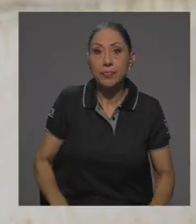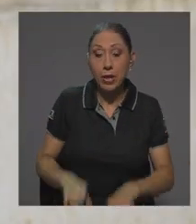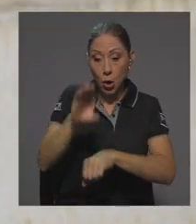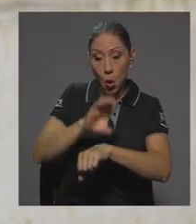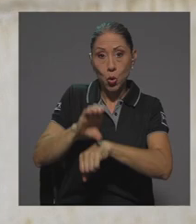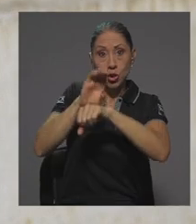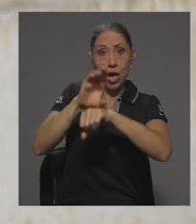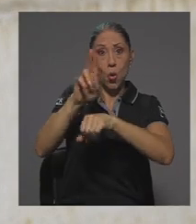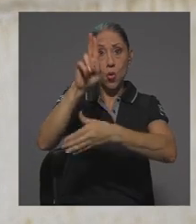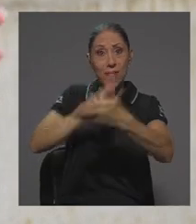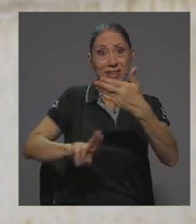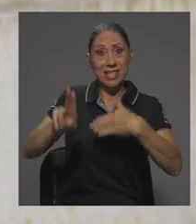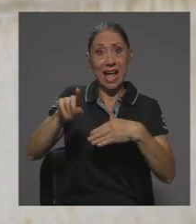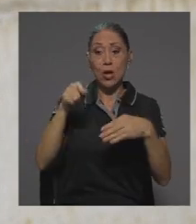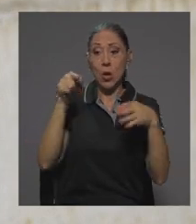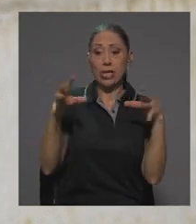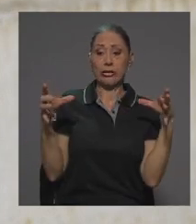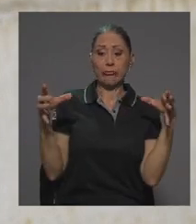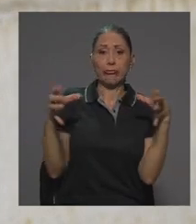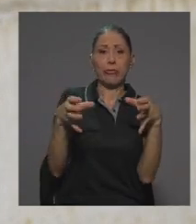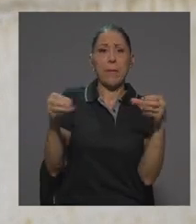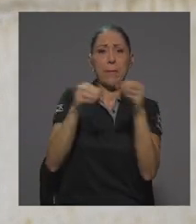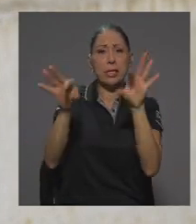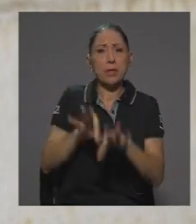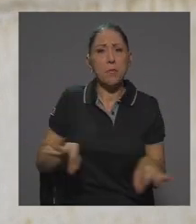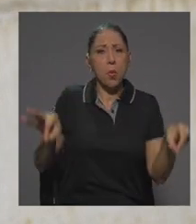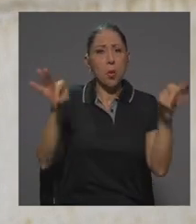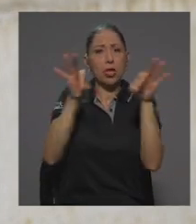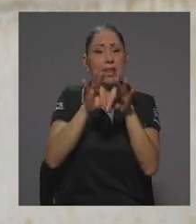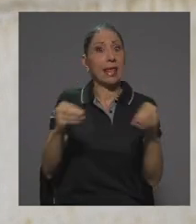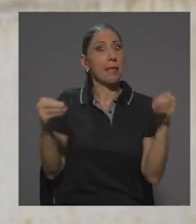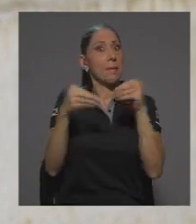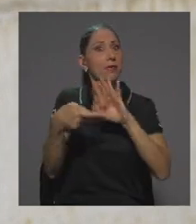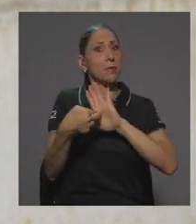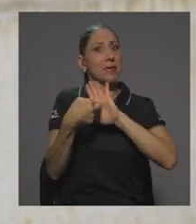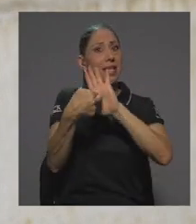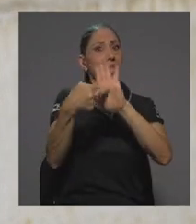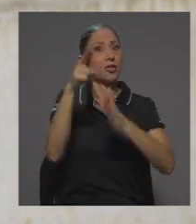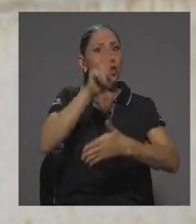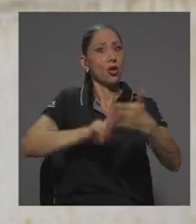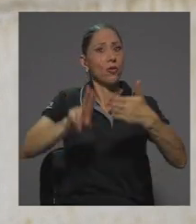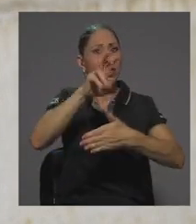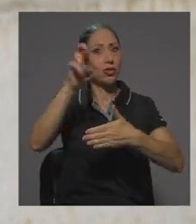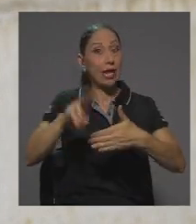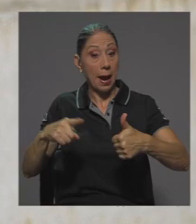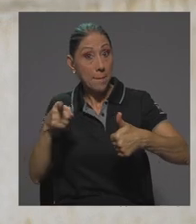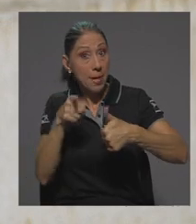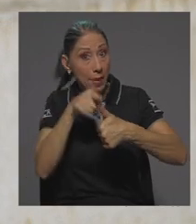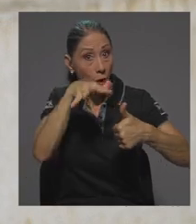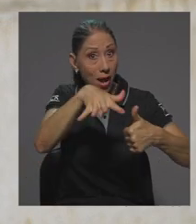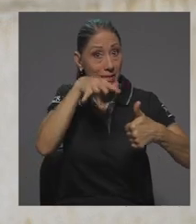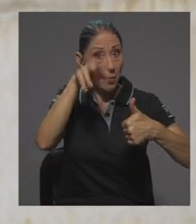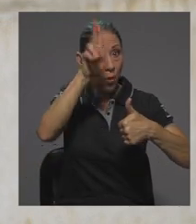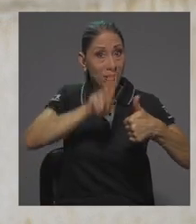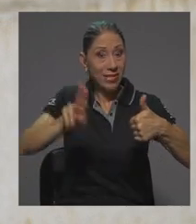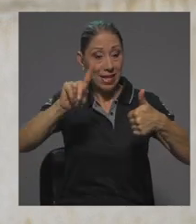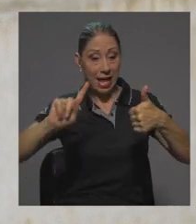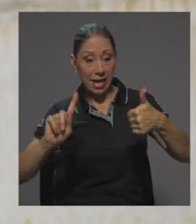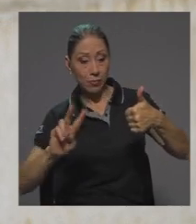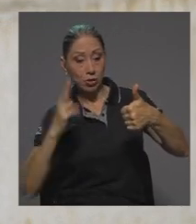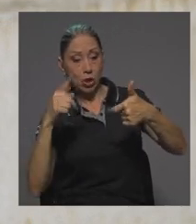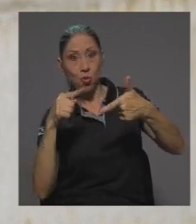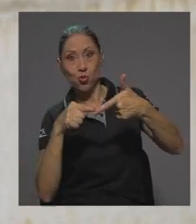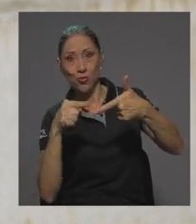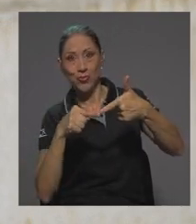Consejo Universitario es el órgano más importante de mayor representación de la Universidad de Costa Rica después de la Asamblea Universitaria. Es como el